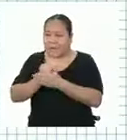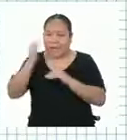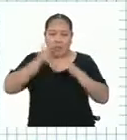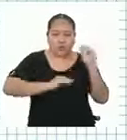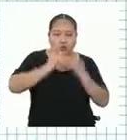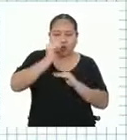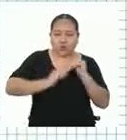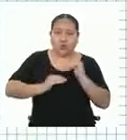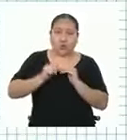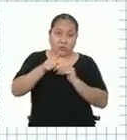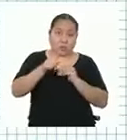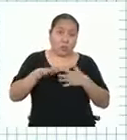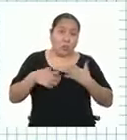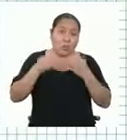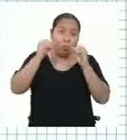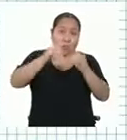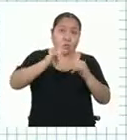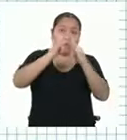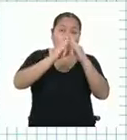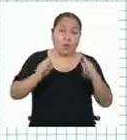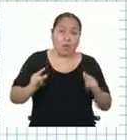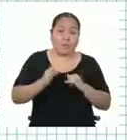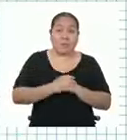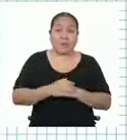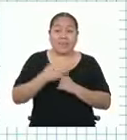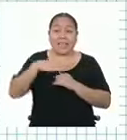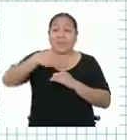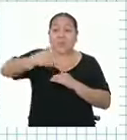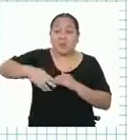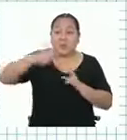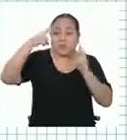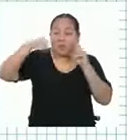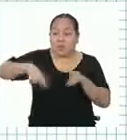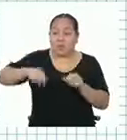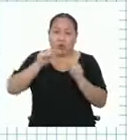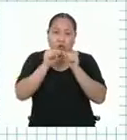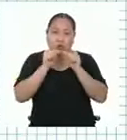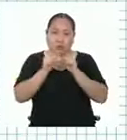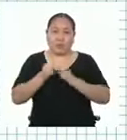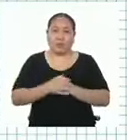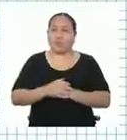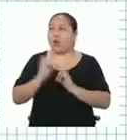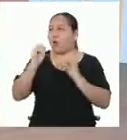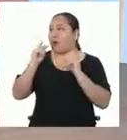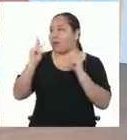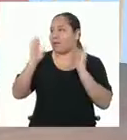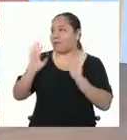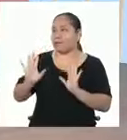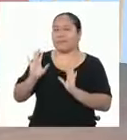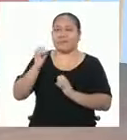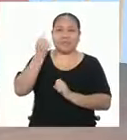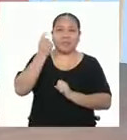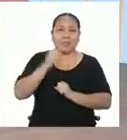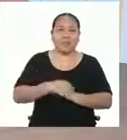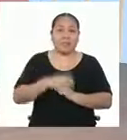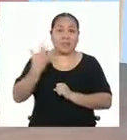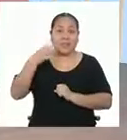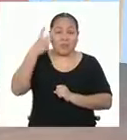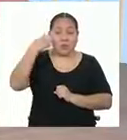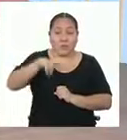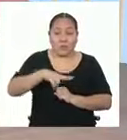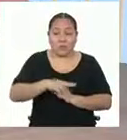que podría tener tu carpa. Y según eso, ya hacemos los cálculos. Ah, bueno. Entonces sí. Como ya hemos visto